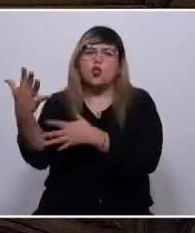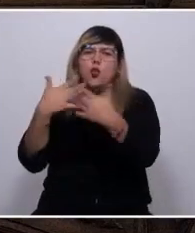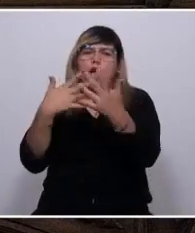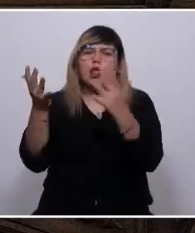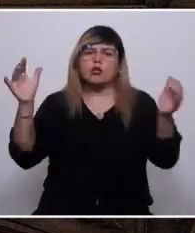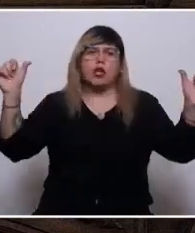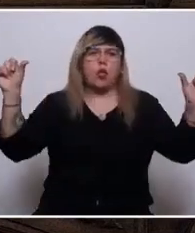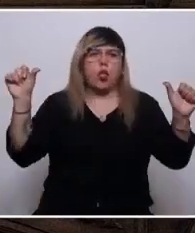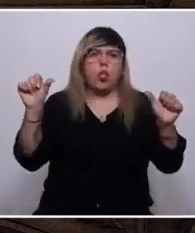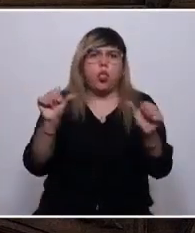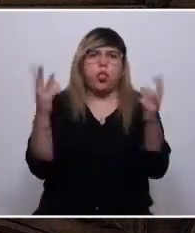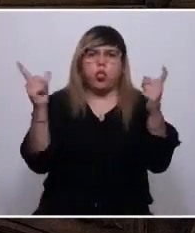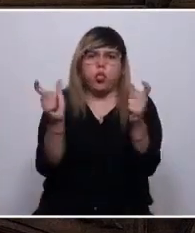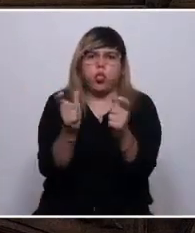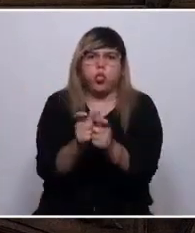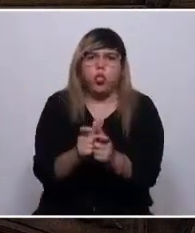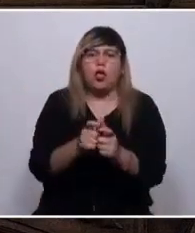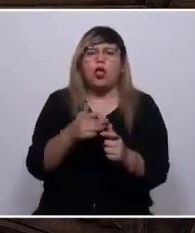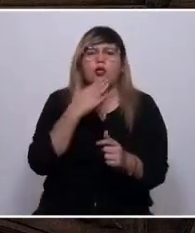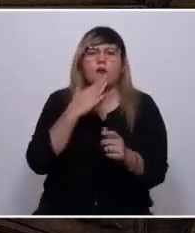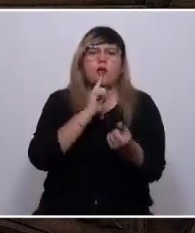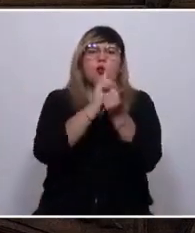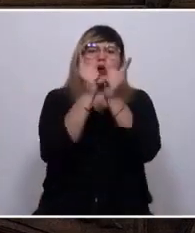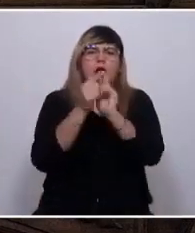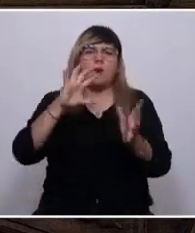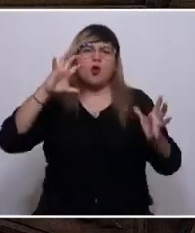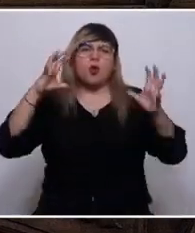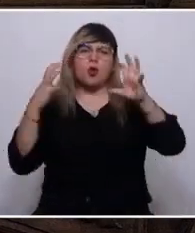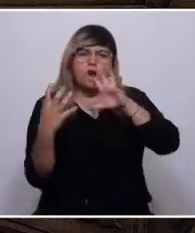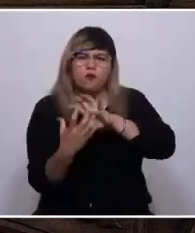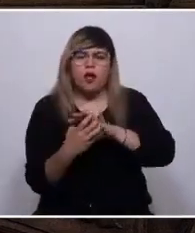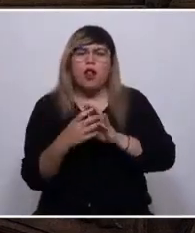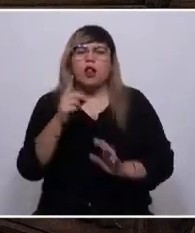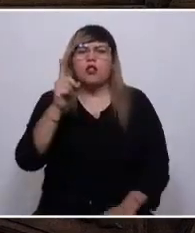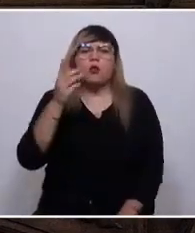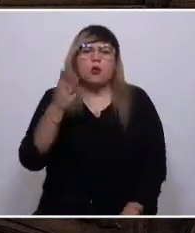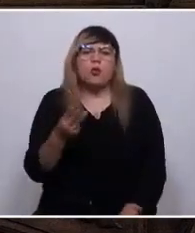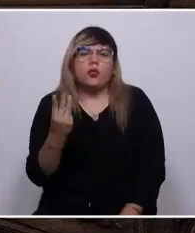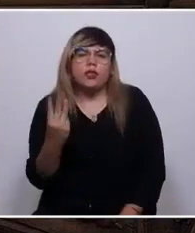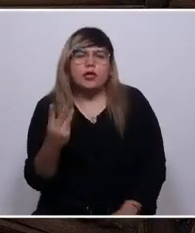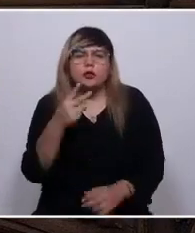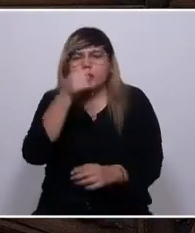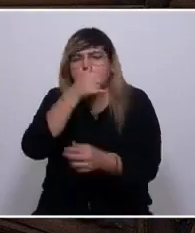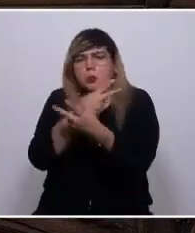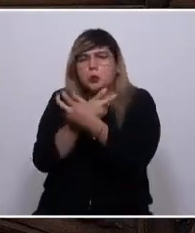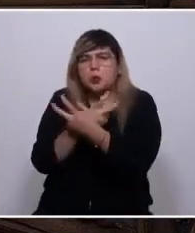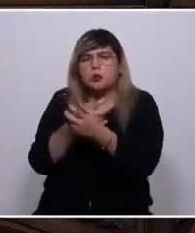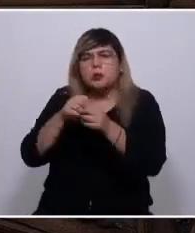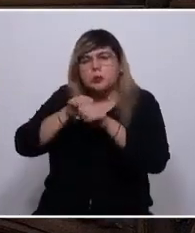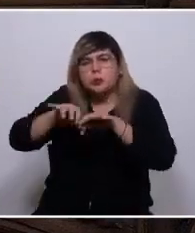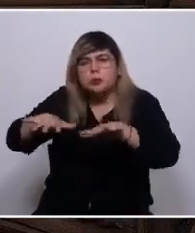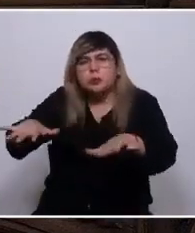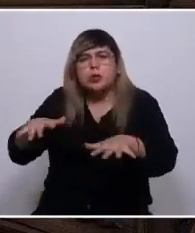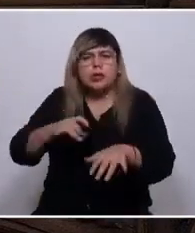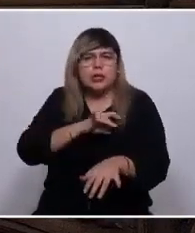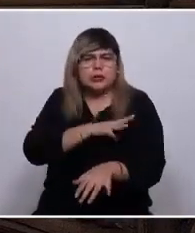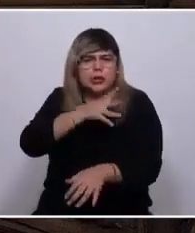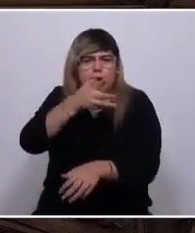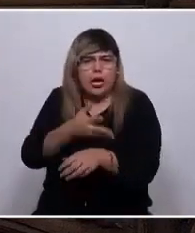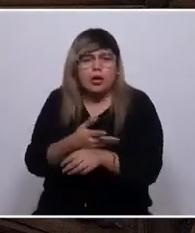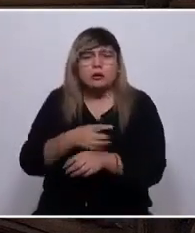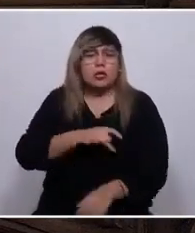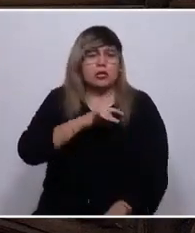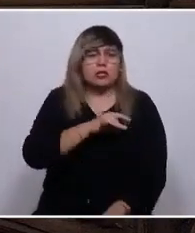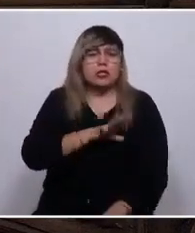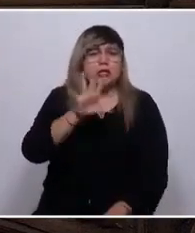empresas como Bayer Monsanto controlan el mercado global, de dos tercios el mercado de semillas, como también el tóxico de negocios agroquímicos y tienen sus garras puestas en Chile. En Chile más